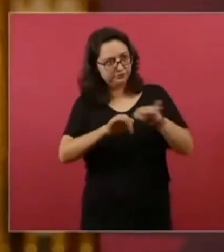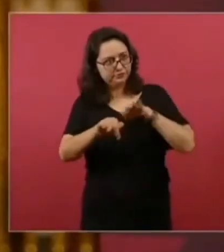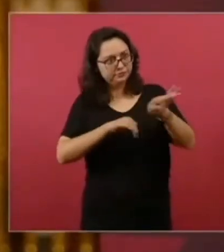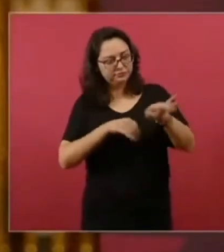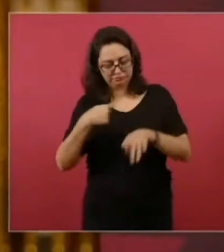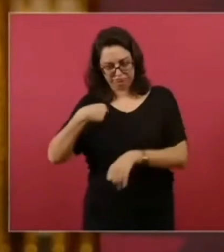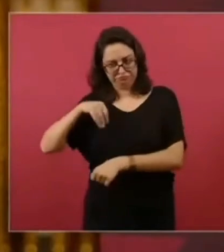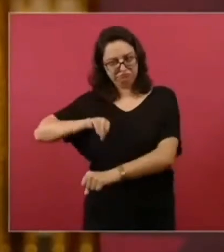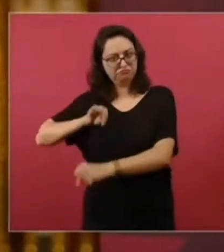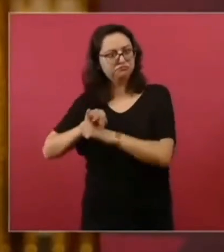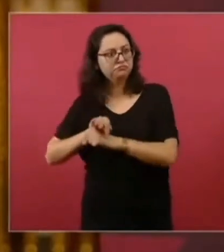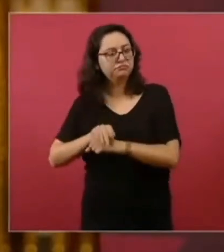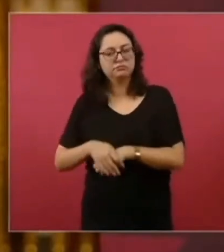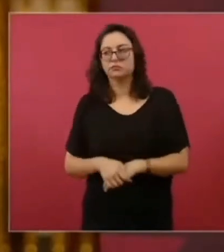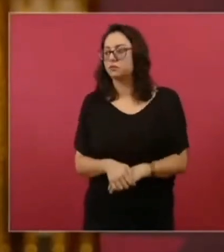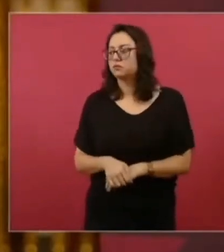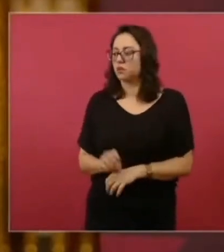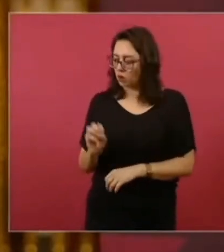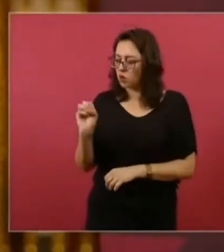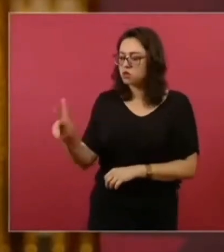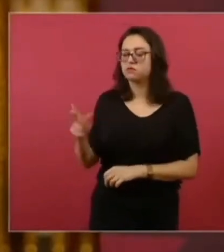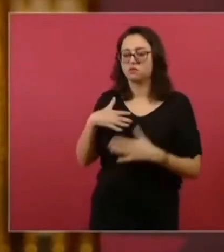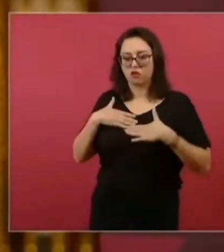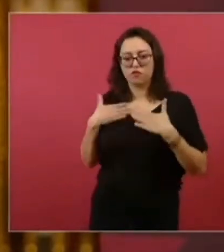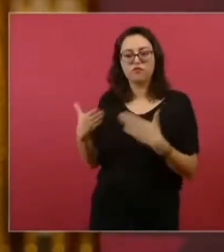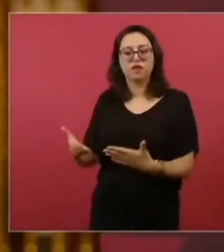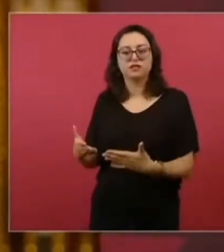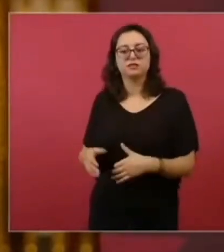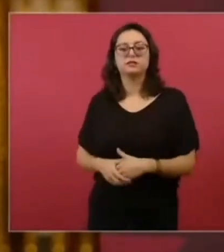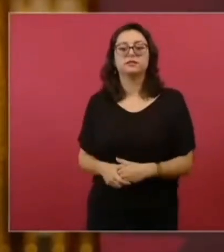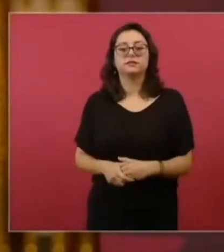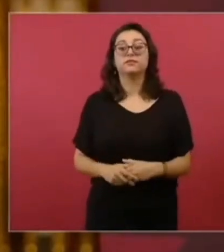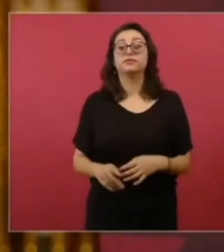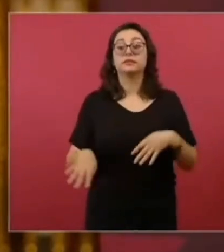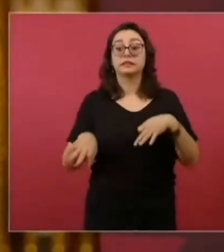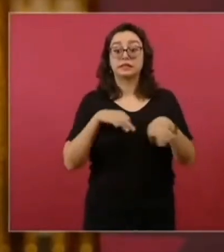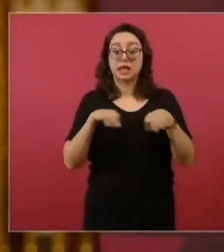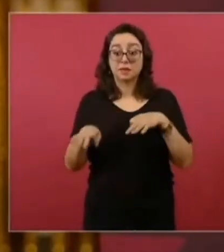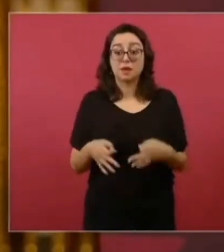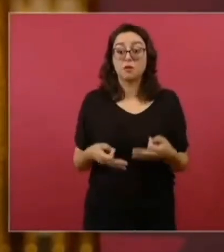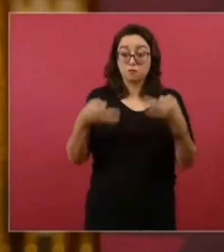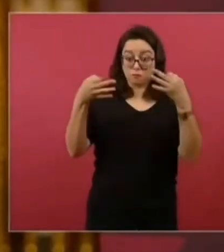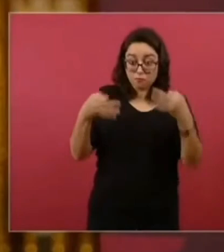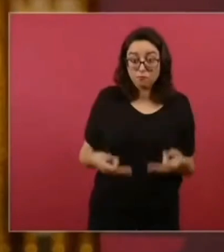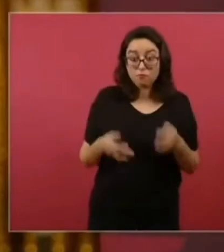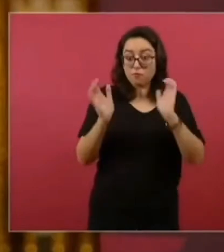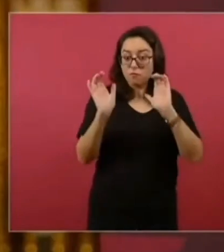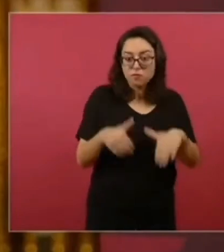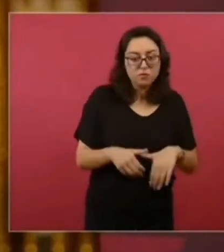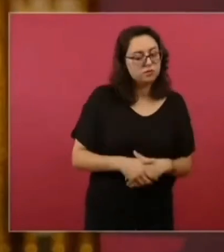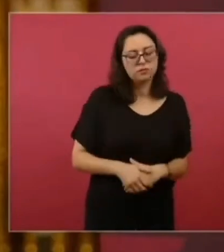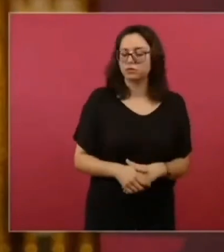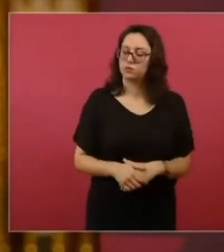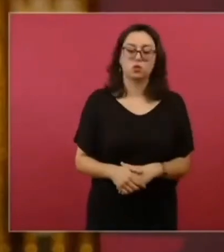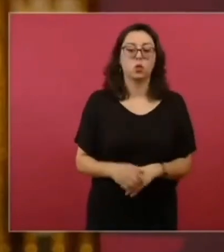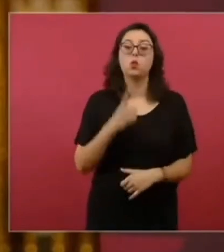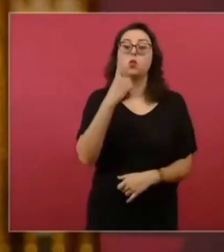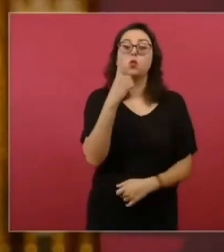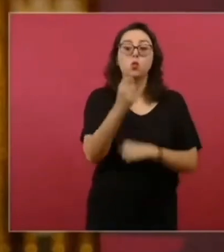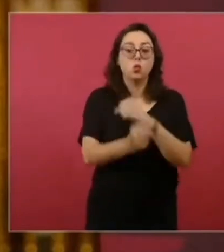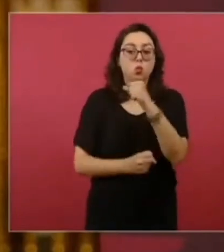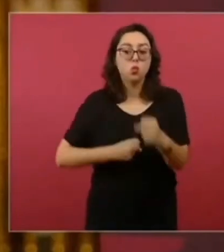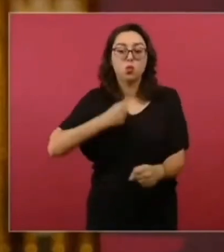No es un trabajo formal, es una capacitación en